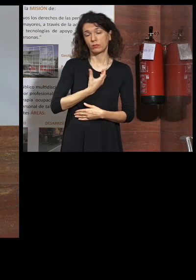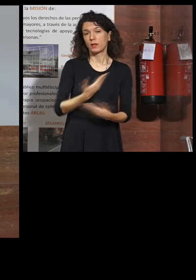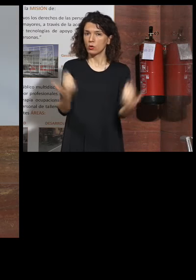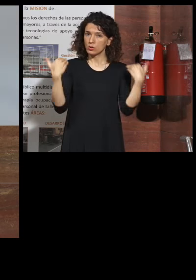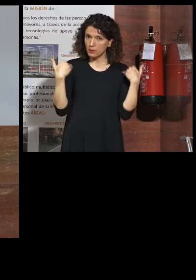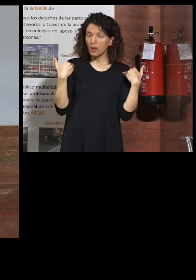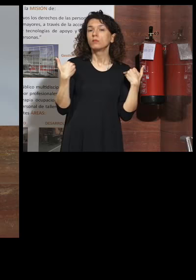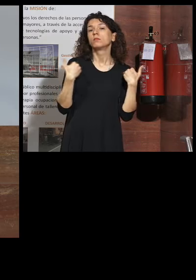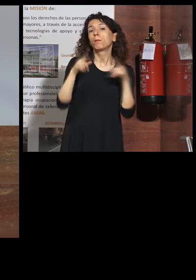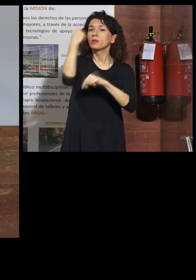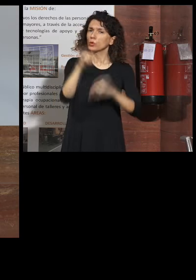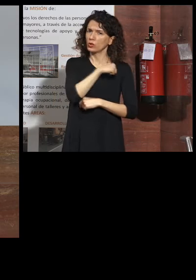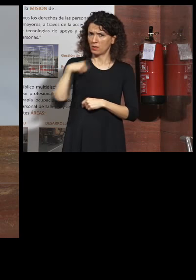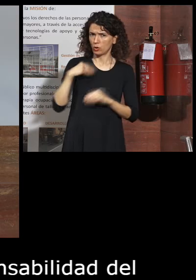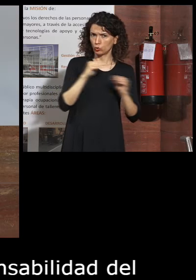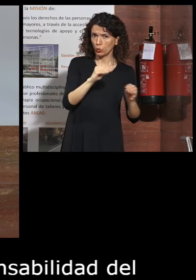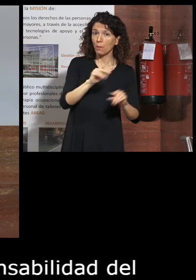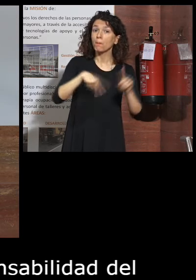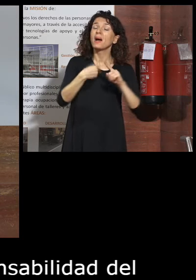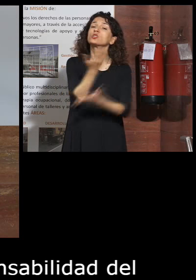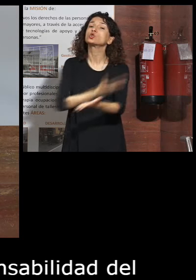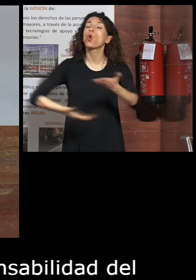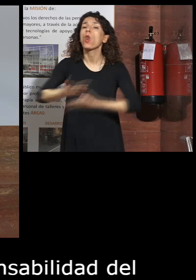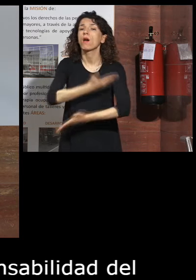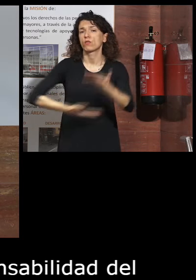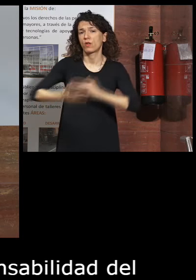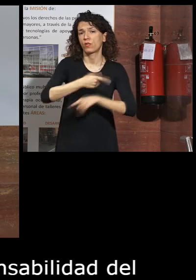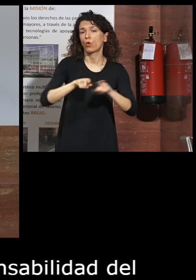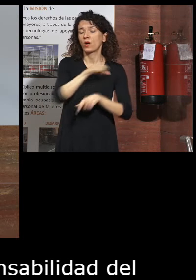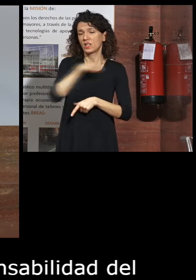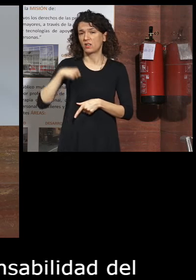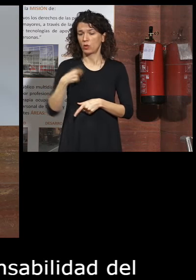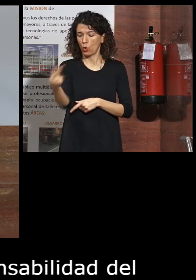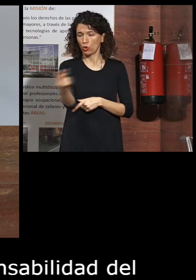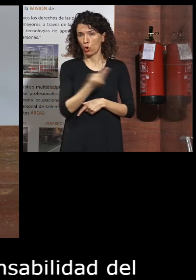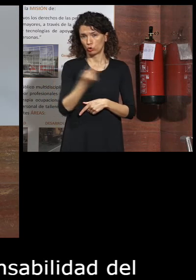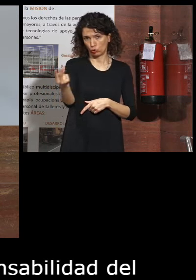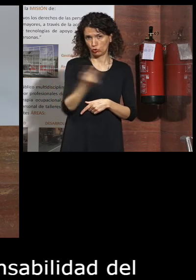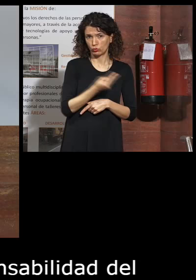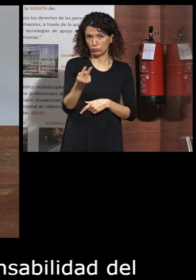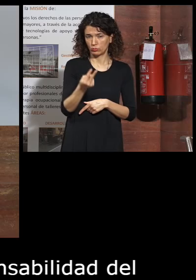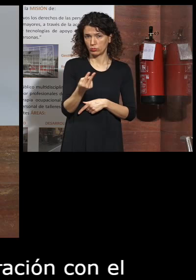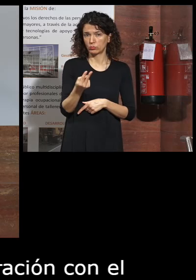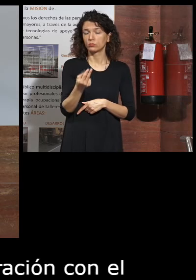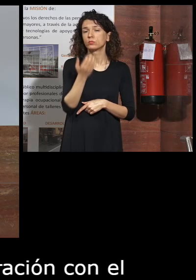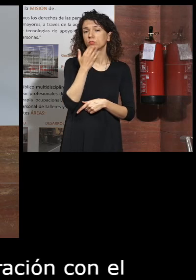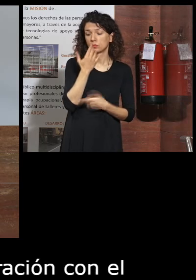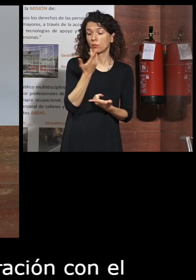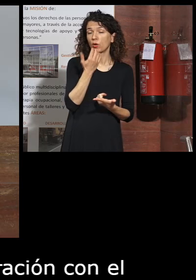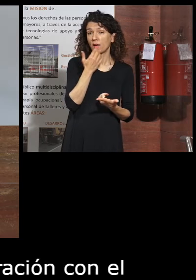individual pero en colaboración con el individuo. Y hay iniciativas como